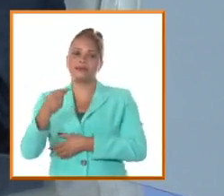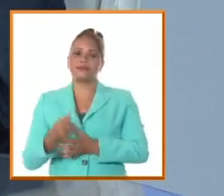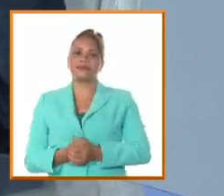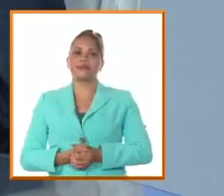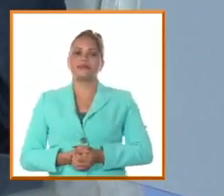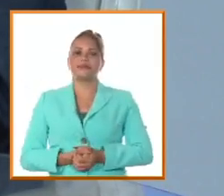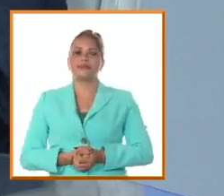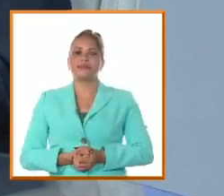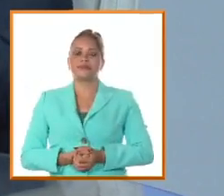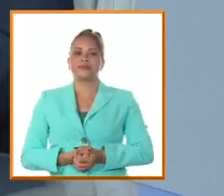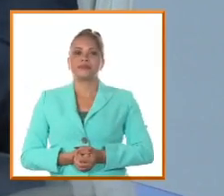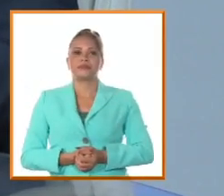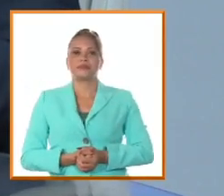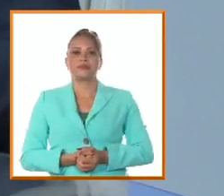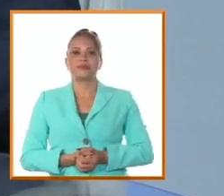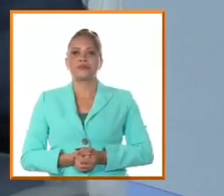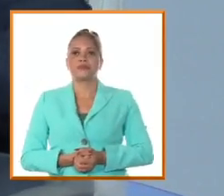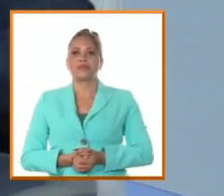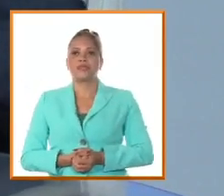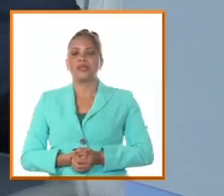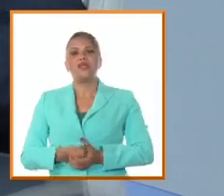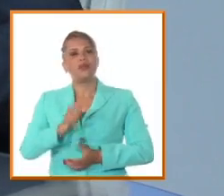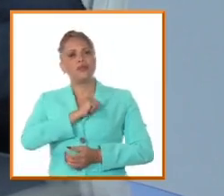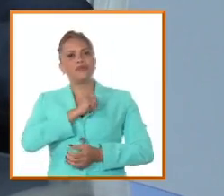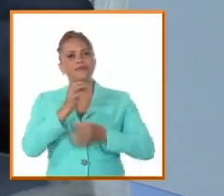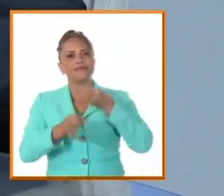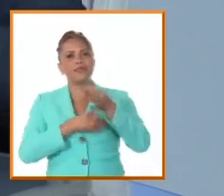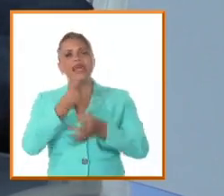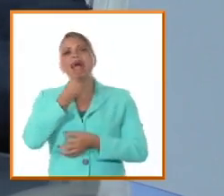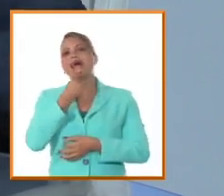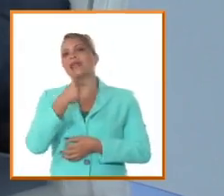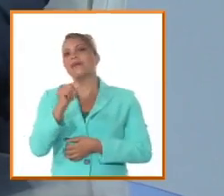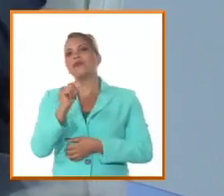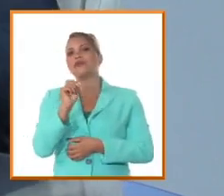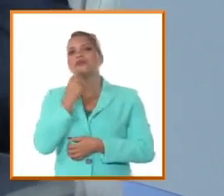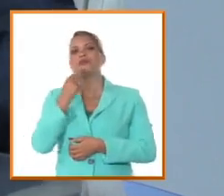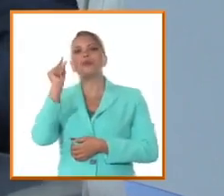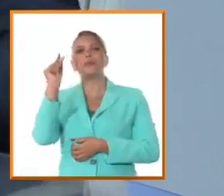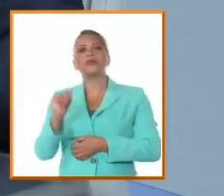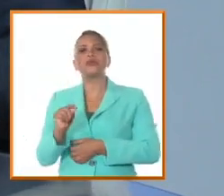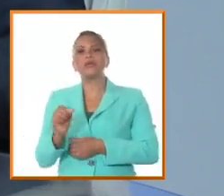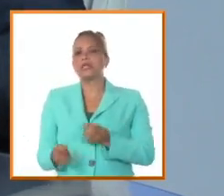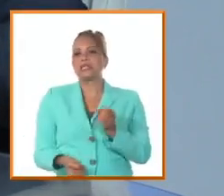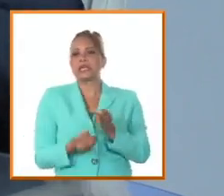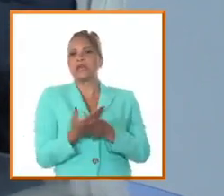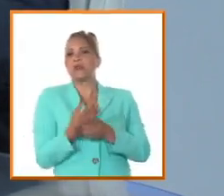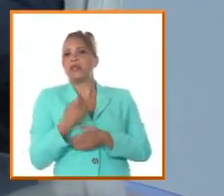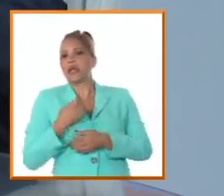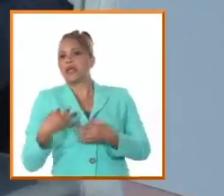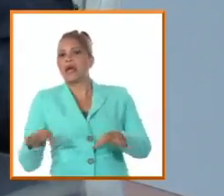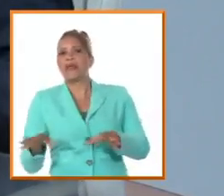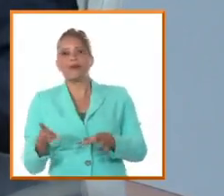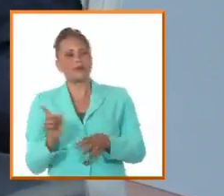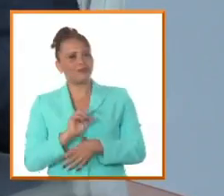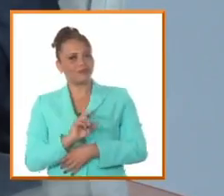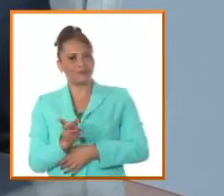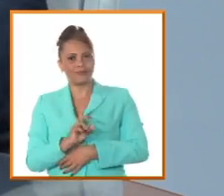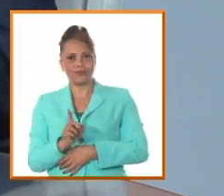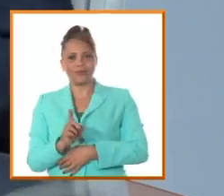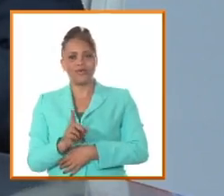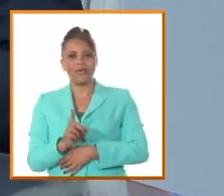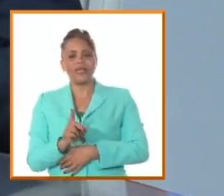entonces la idea que quiero enfatizar es esa Agramonte no es una figura que surge de la nada o que surge como un